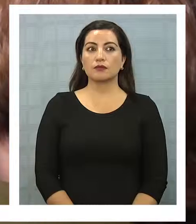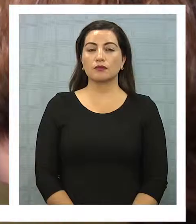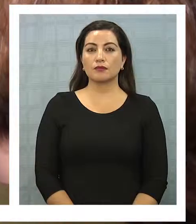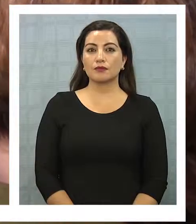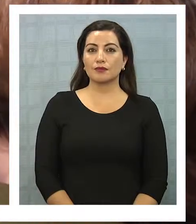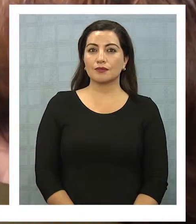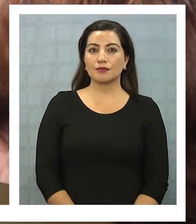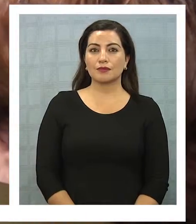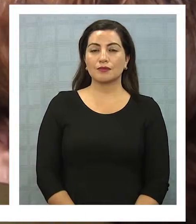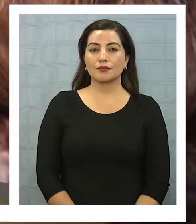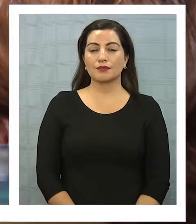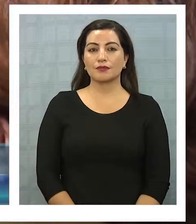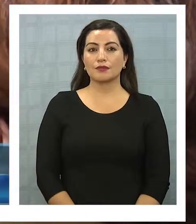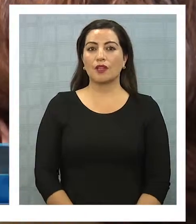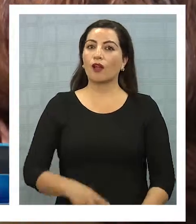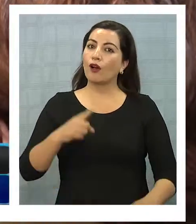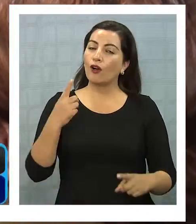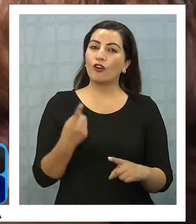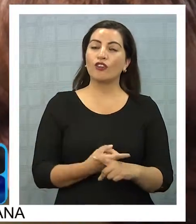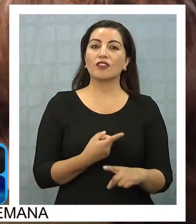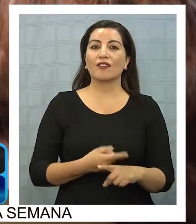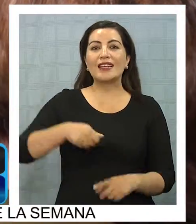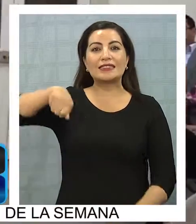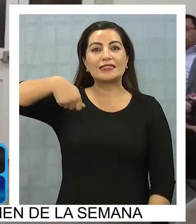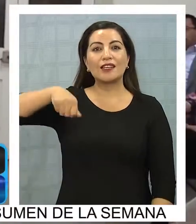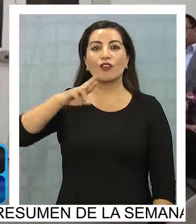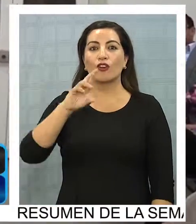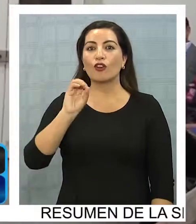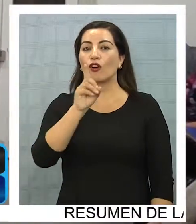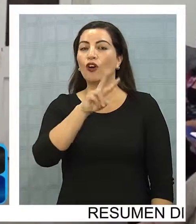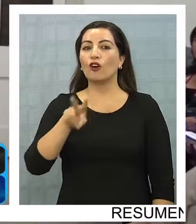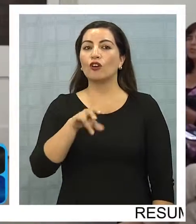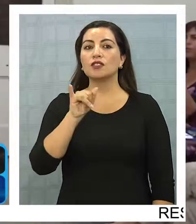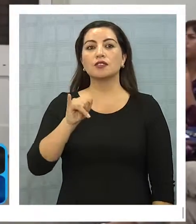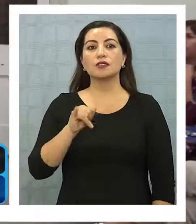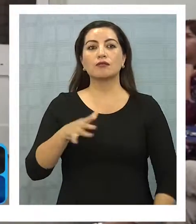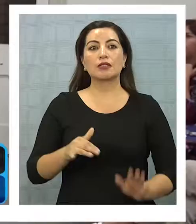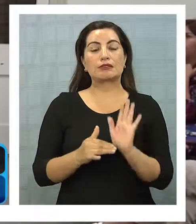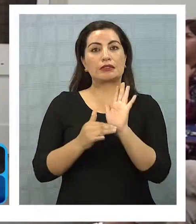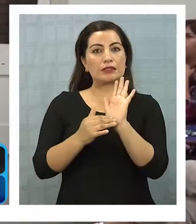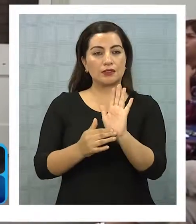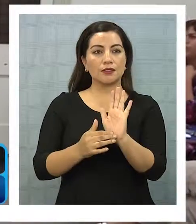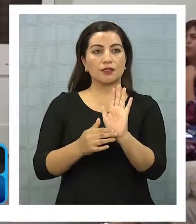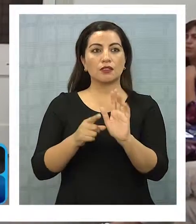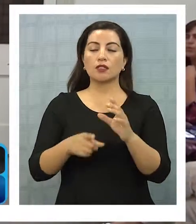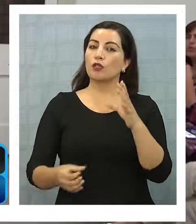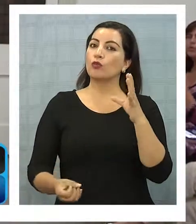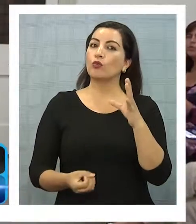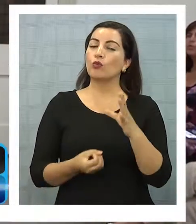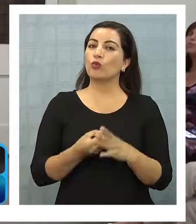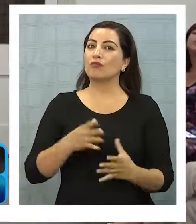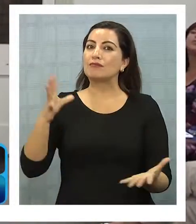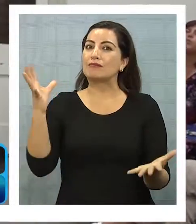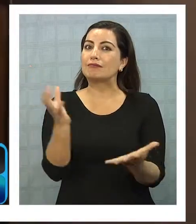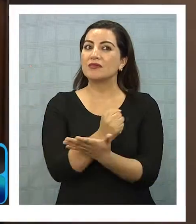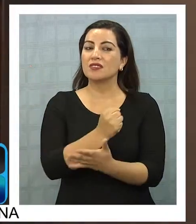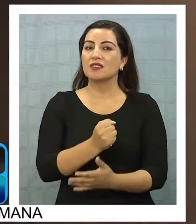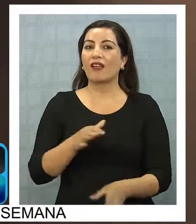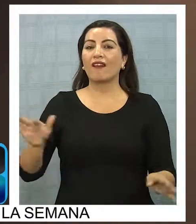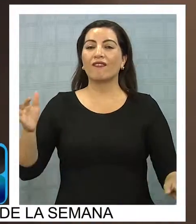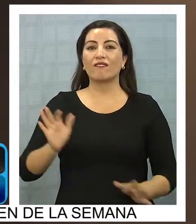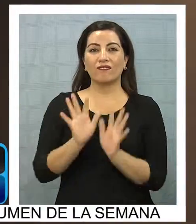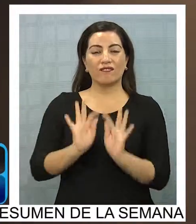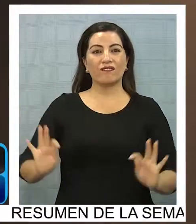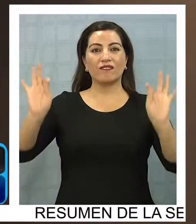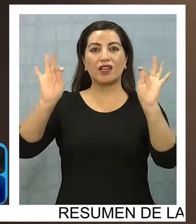...está condicionado por el aspecto... Nuevamente el senador Fulvio Rossi se encuentra en la palestra, como parte de una nueva pesquisa de la Fiscalía, la cual